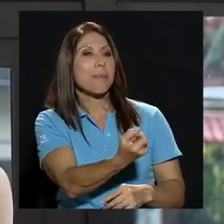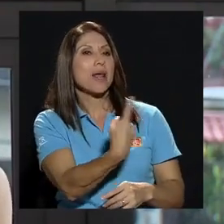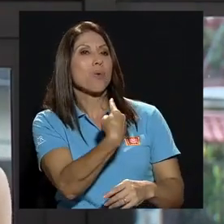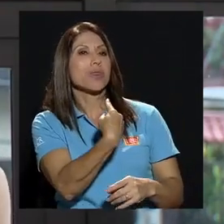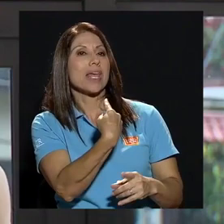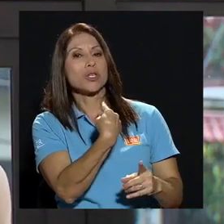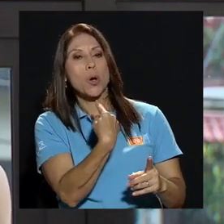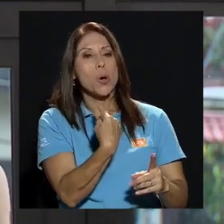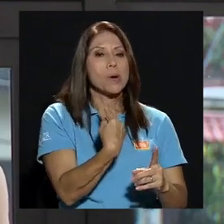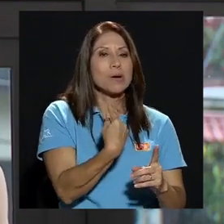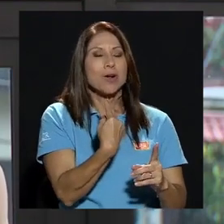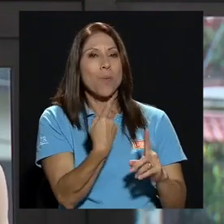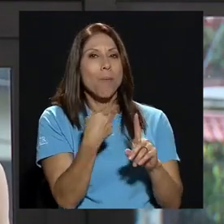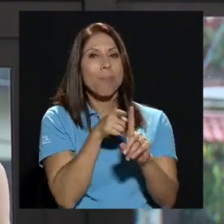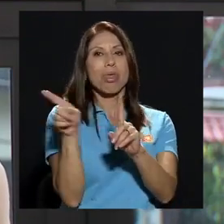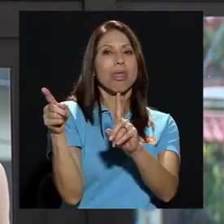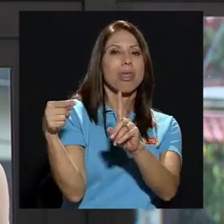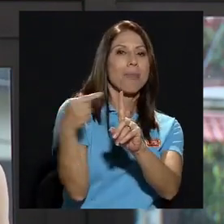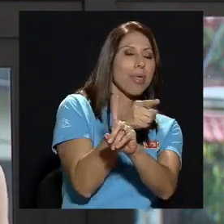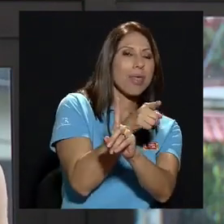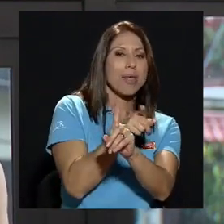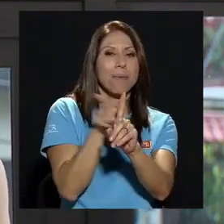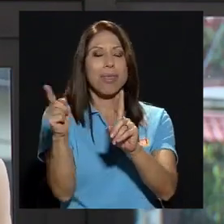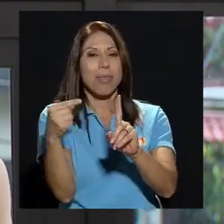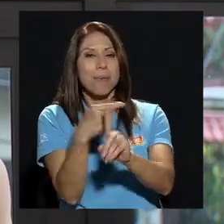es un tema que también que hay que analizar con mucho